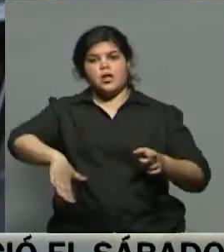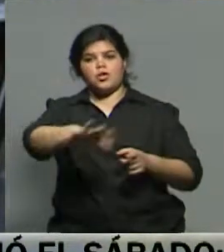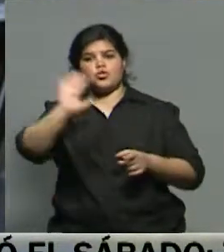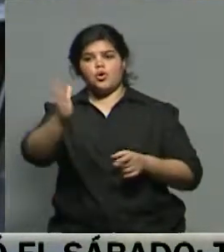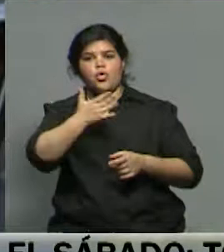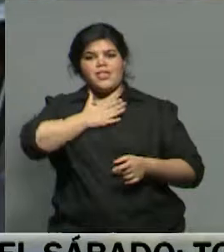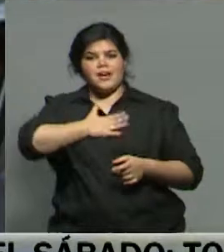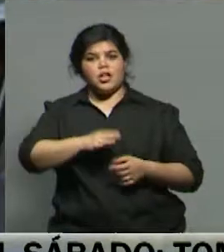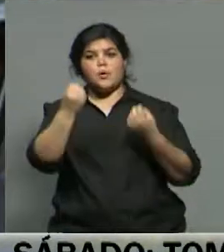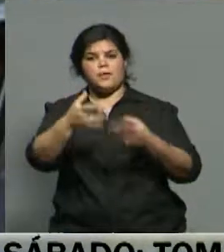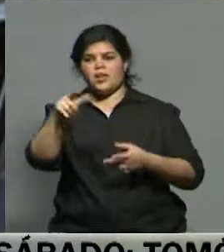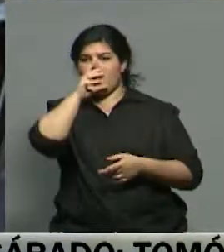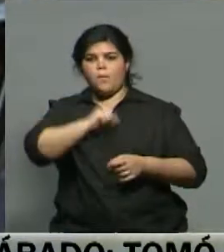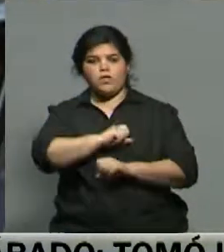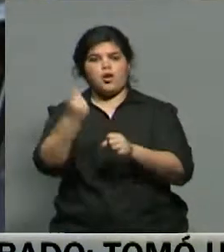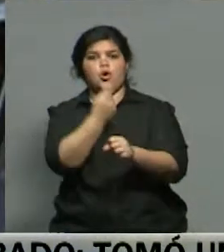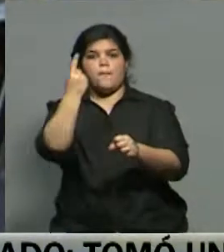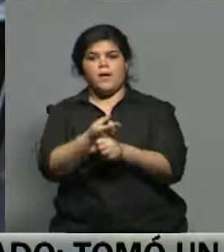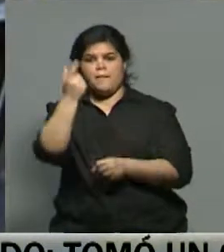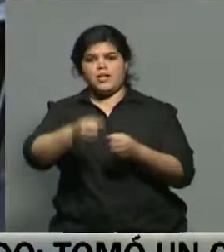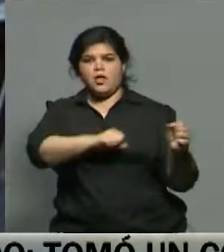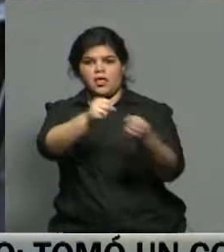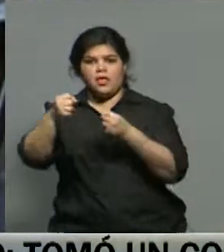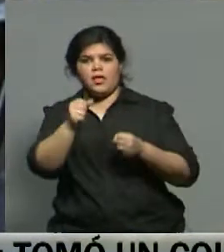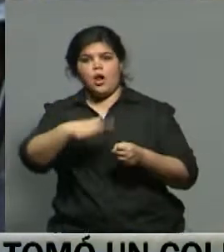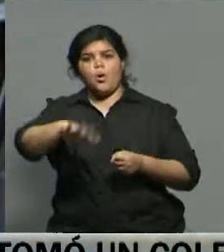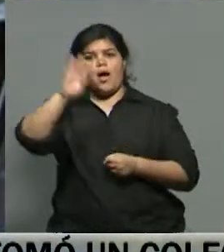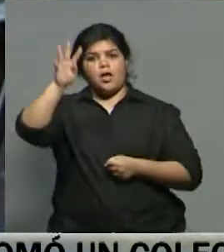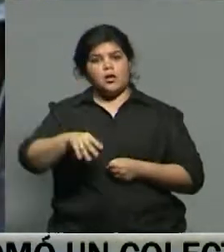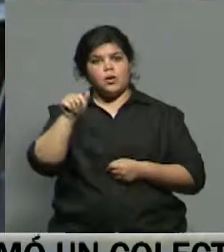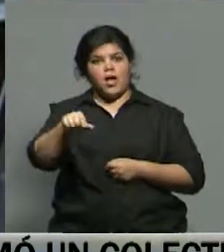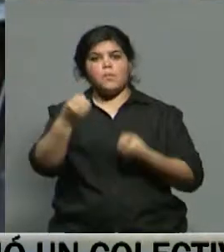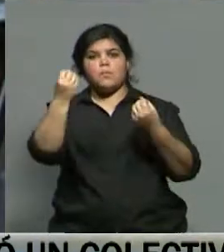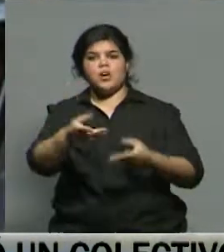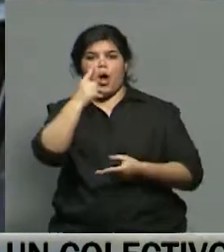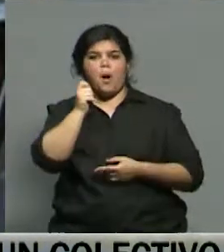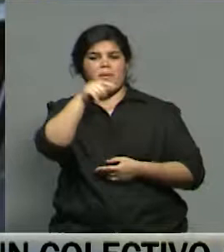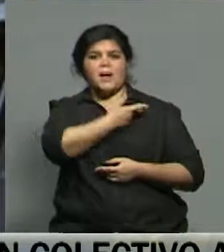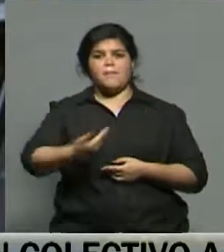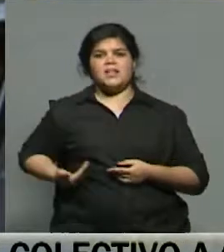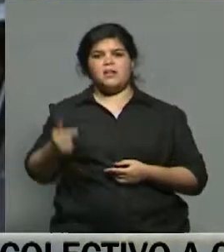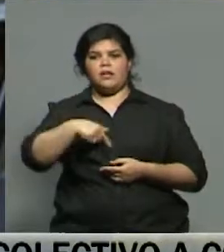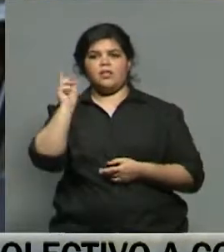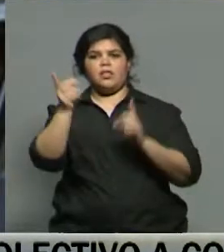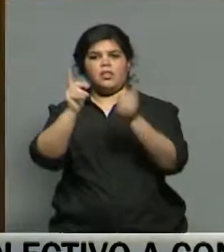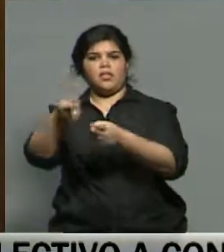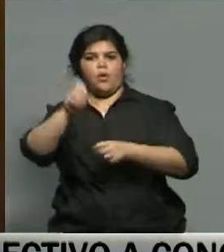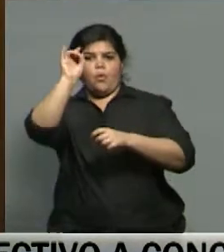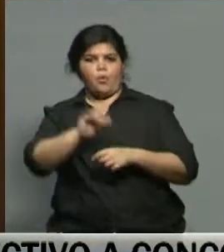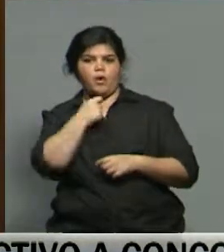porque lo que es intolerable es que la gente viva en tranquila en Cataluña sencillamente porque el señor Puigdemont les ha colocado esta situación.